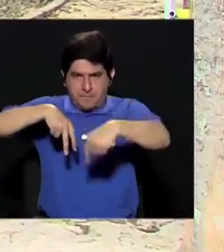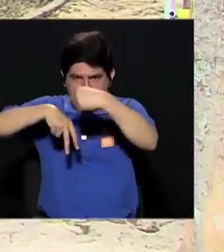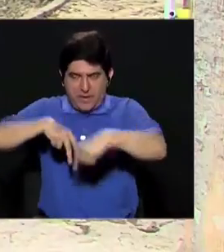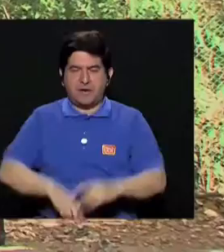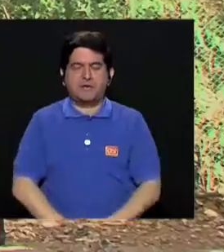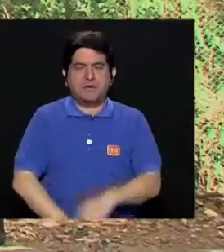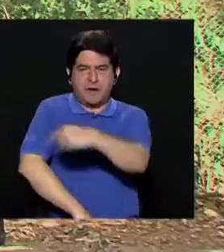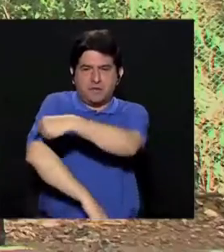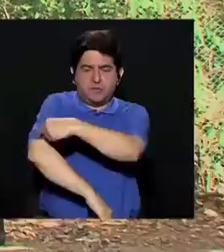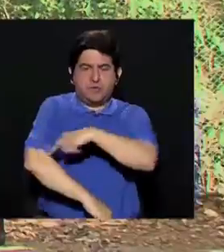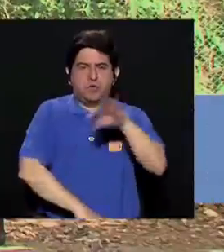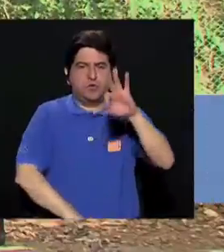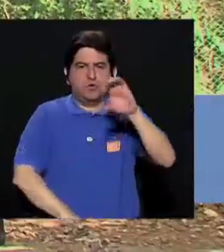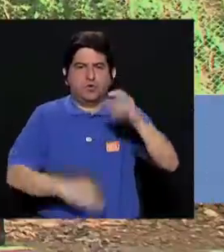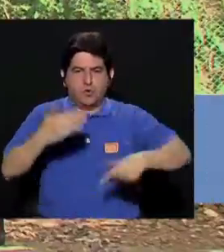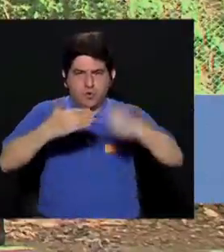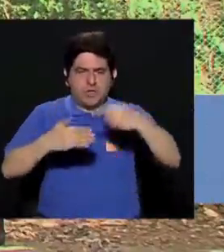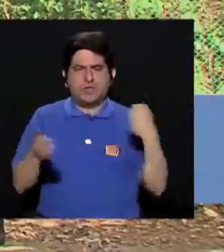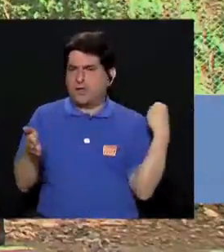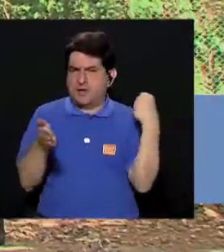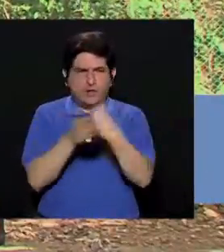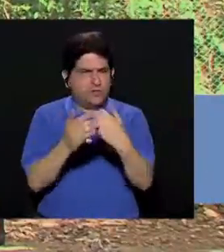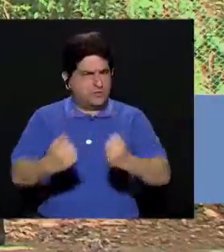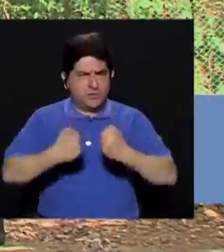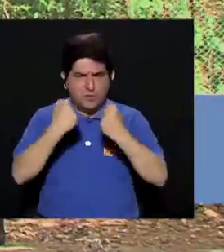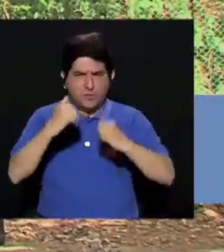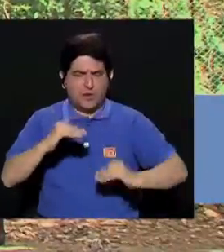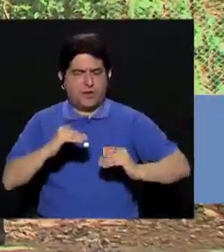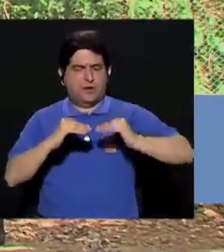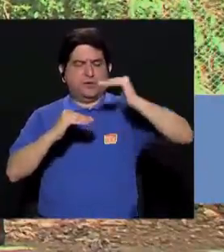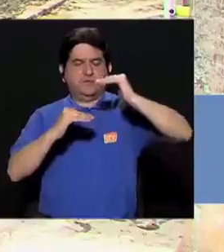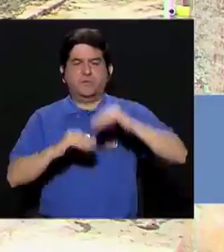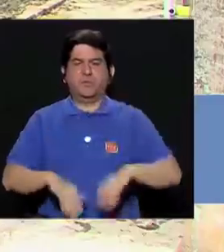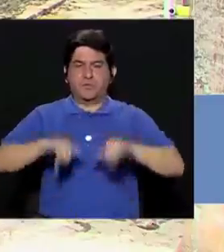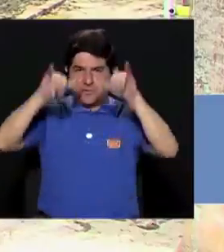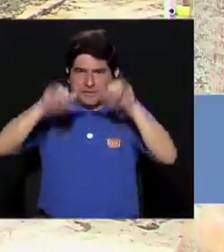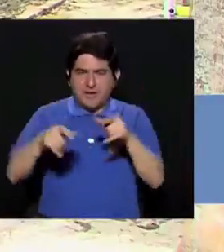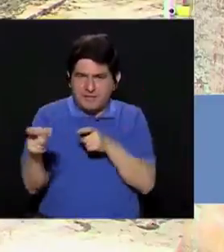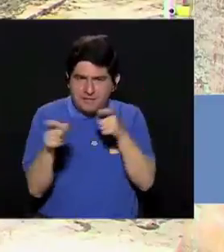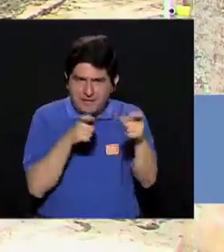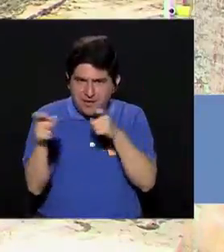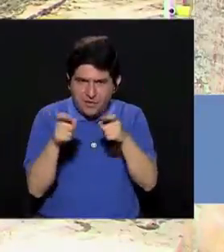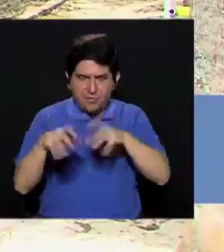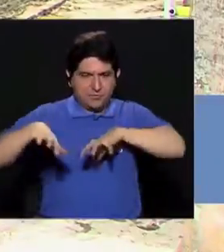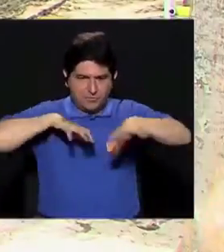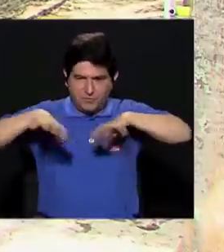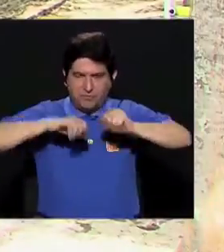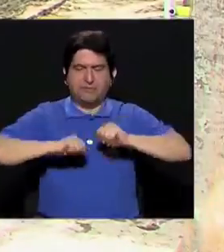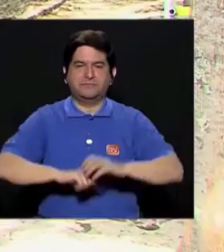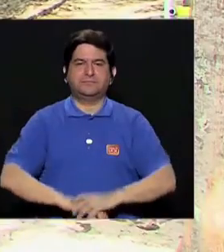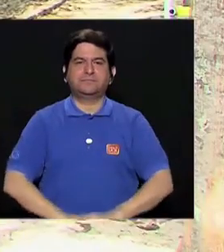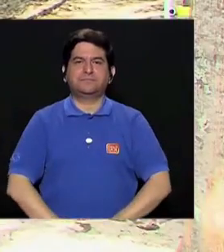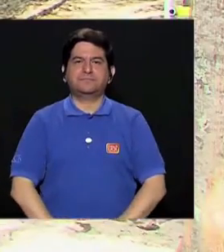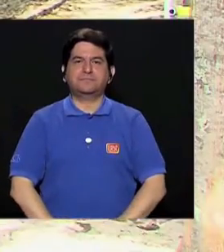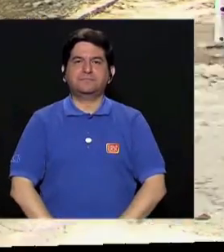90 grados y suben y tratamos de que no haya un golpe fuerte a la hora de subir, siempre manteniendo control del ejercicio.